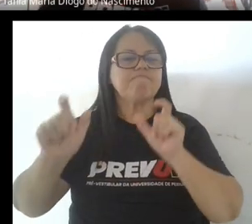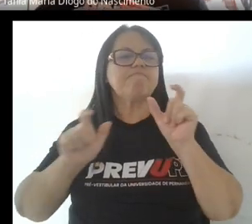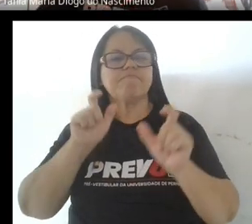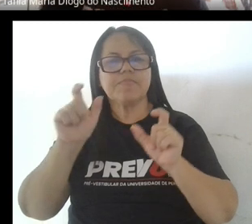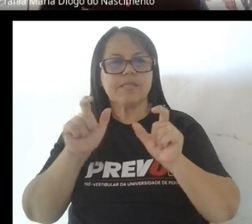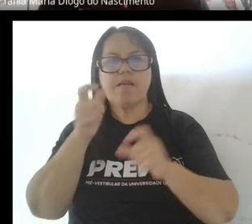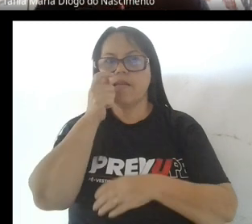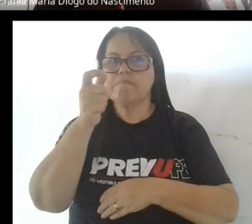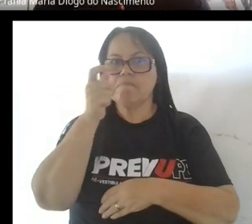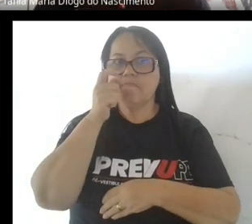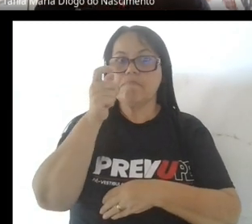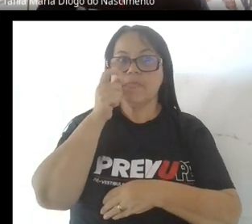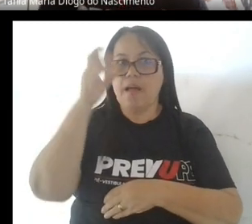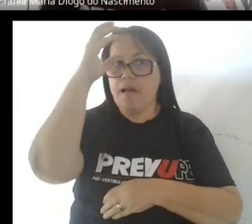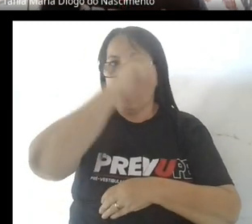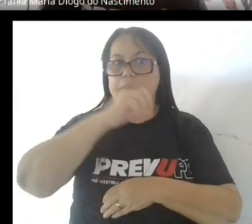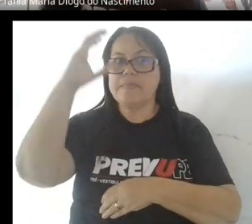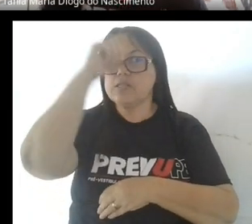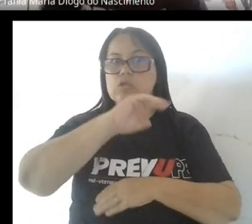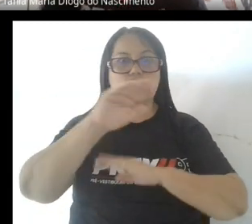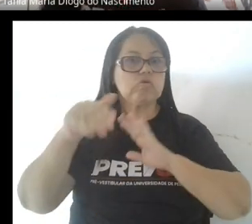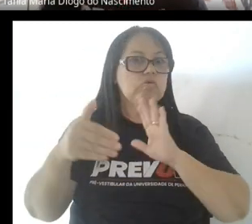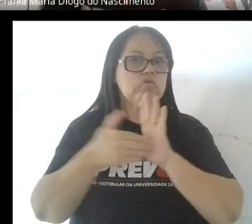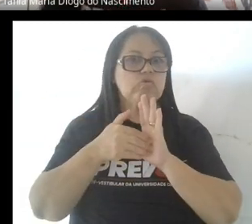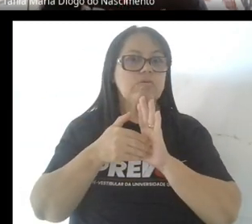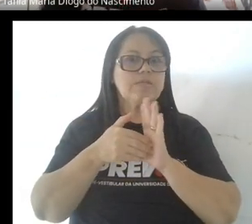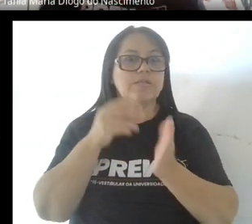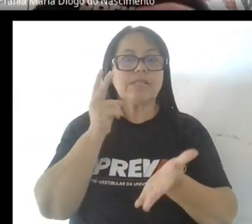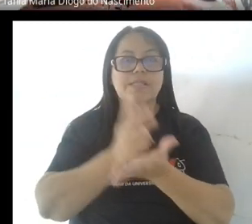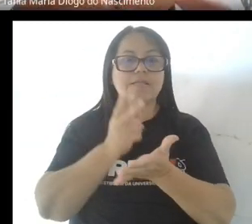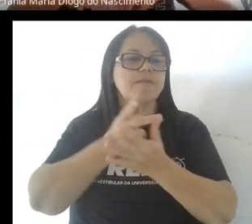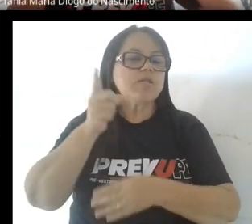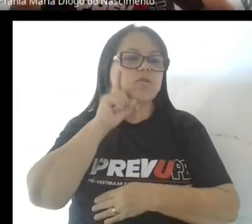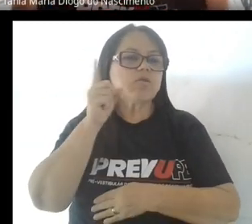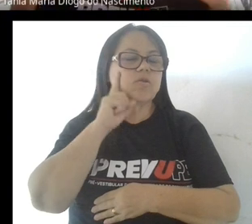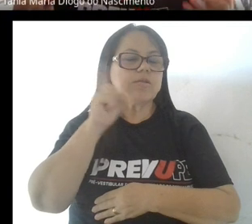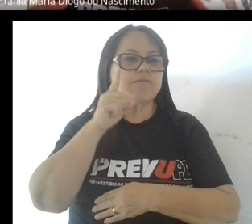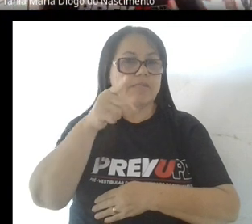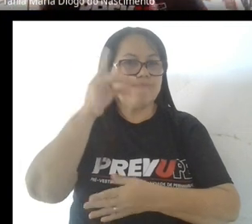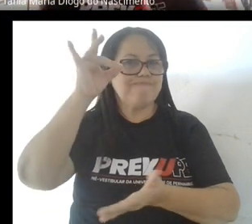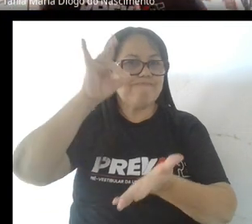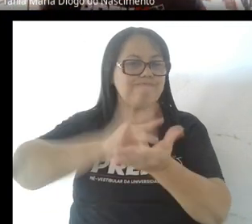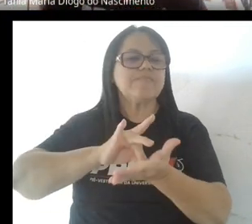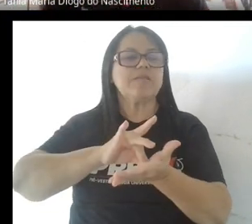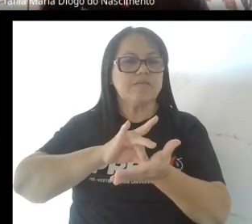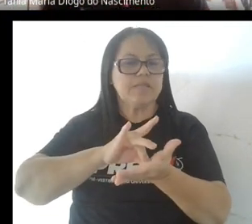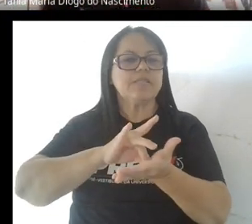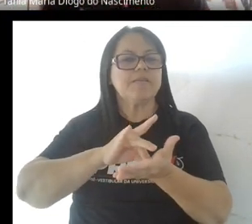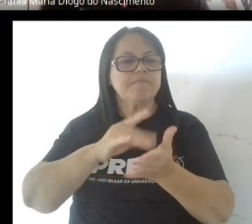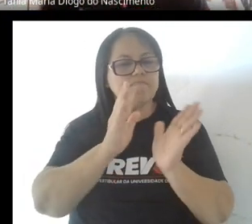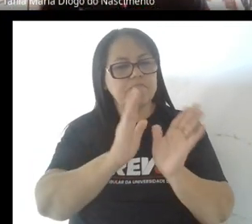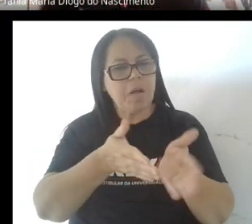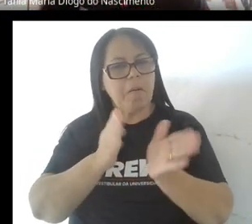Es muy interesante aprender todos los días. O sea, realmente establecer esa